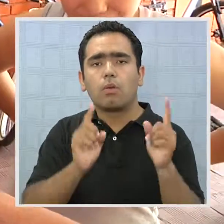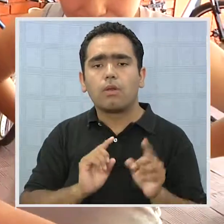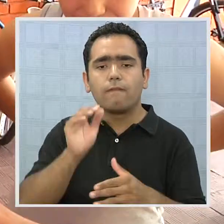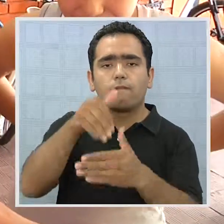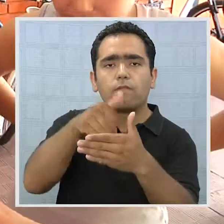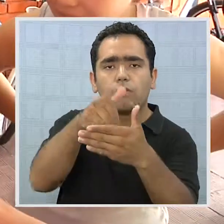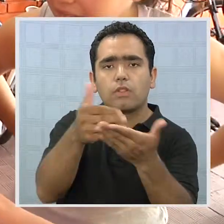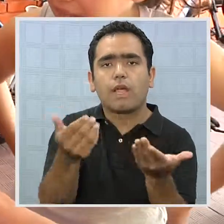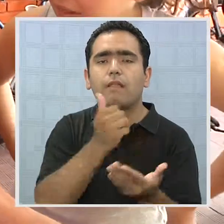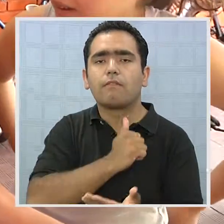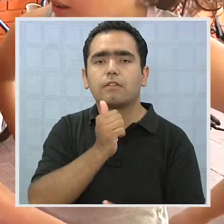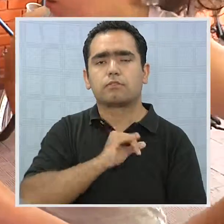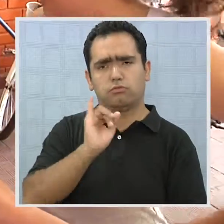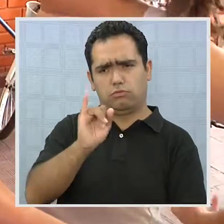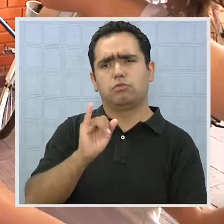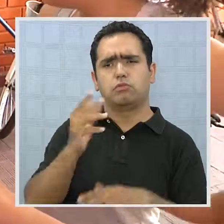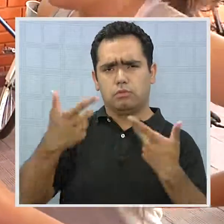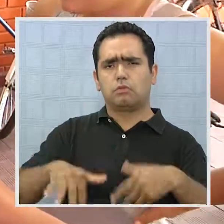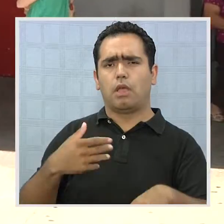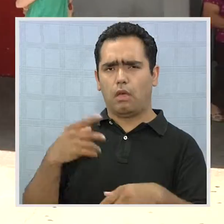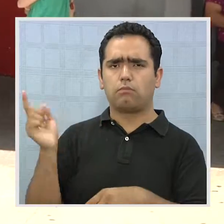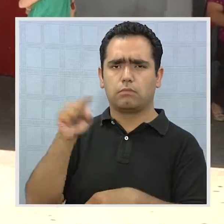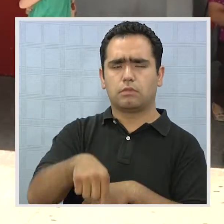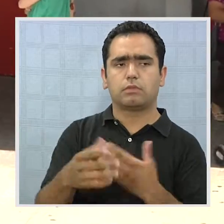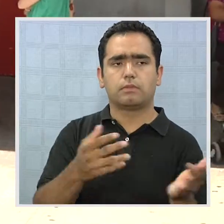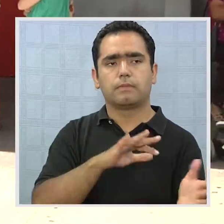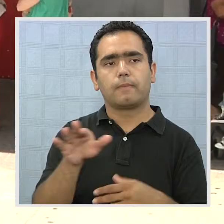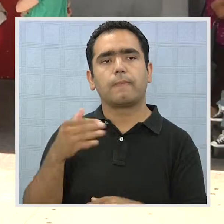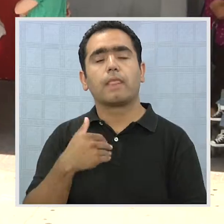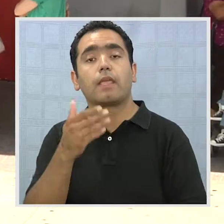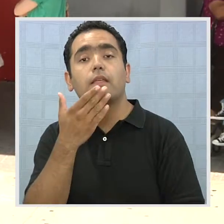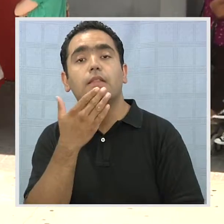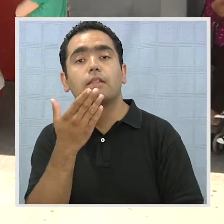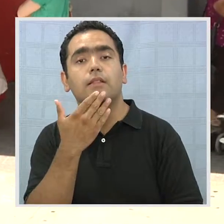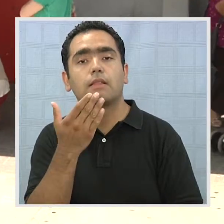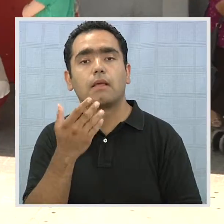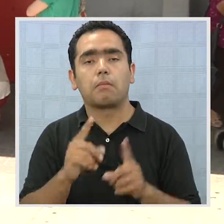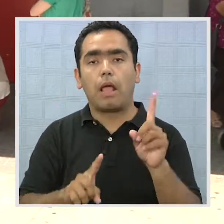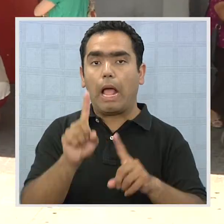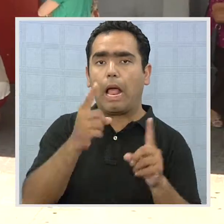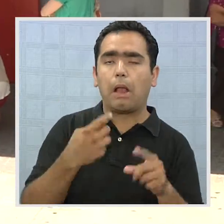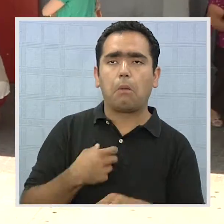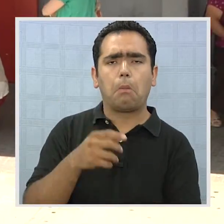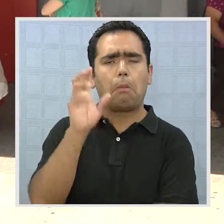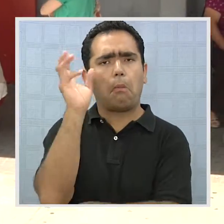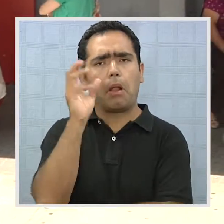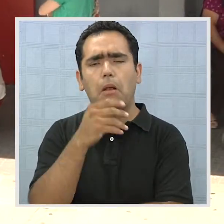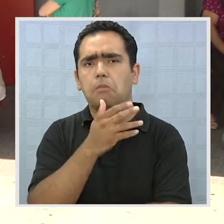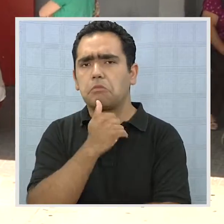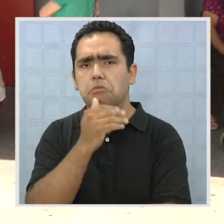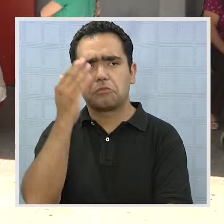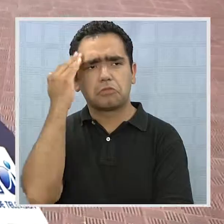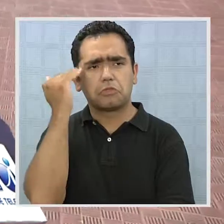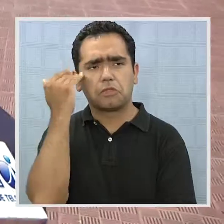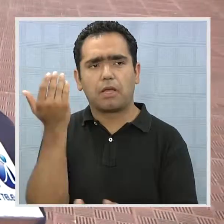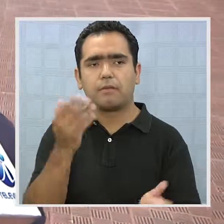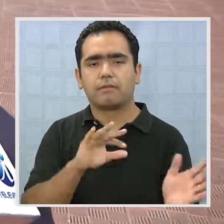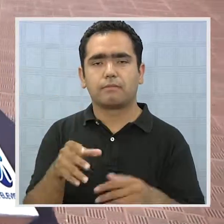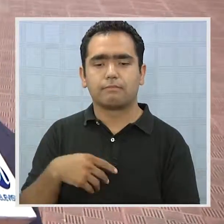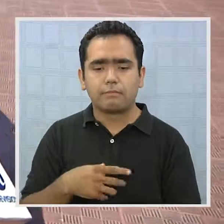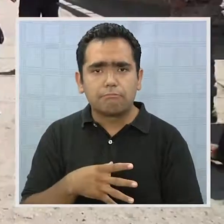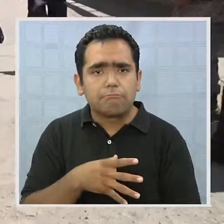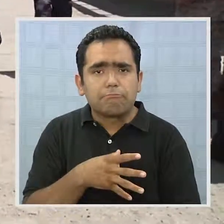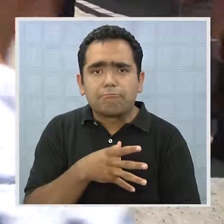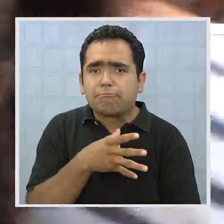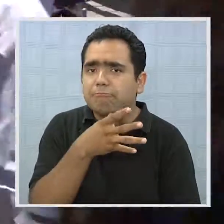van a votar. Sí, vienen a votar más tarde. ¿Y otras todavía no tiene muy claro lo que son las elecciones? No sé